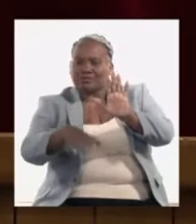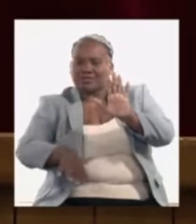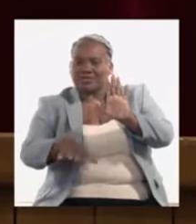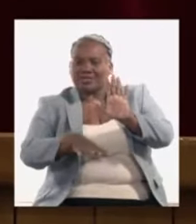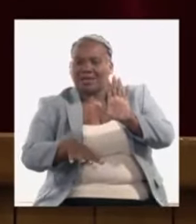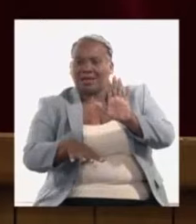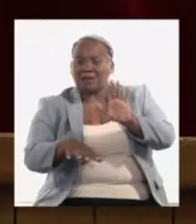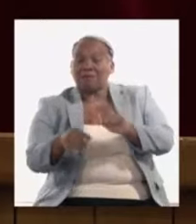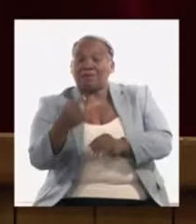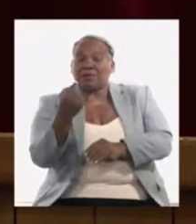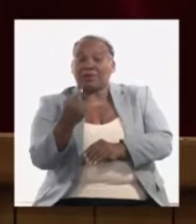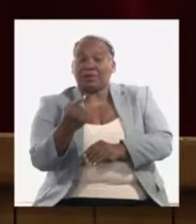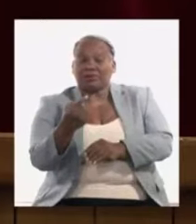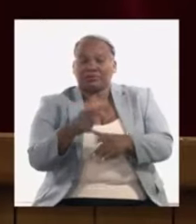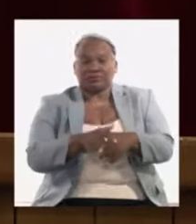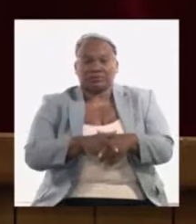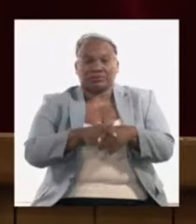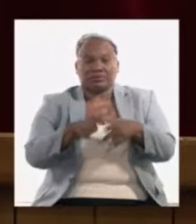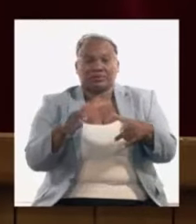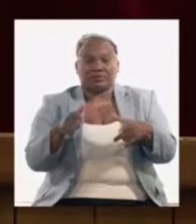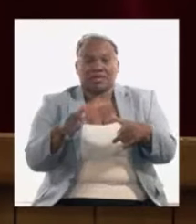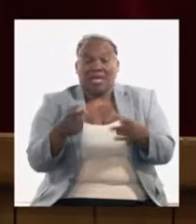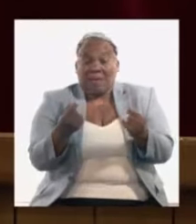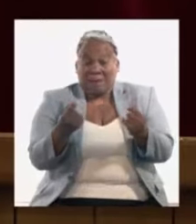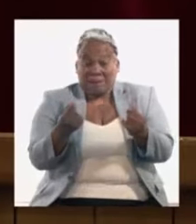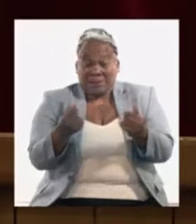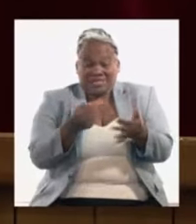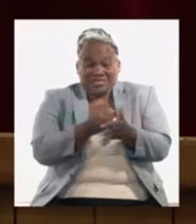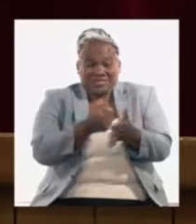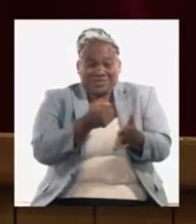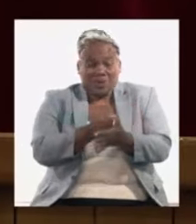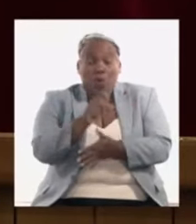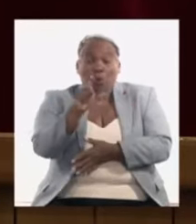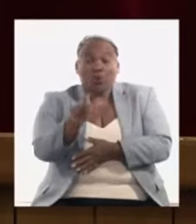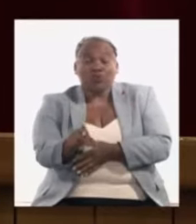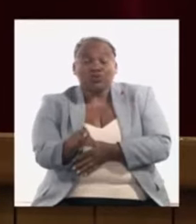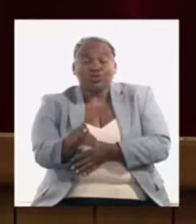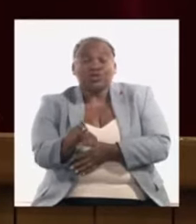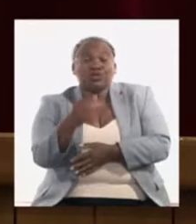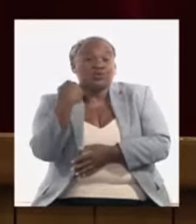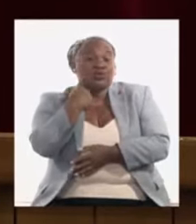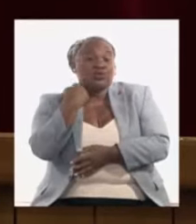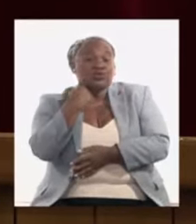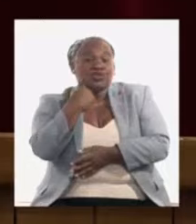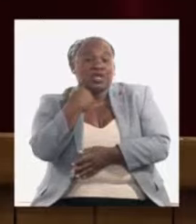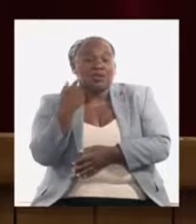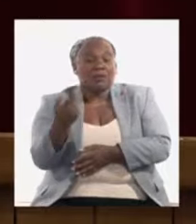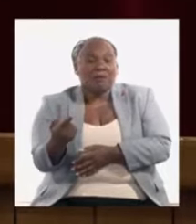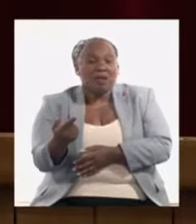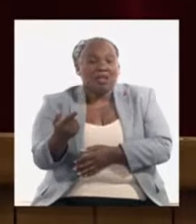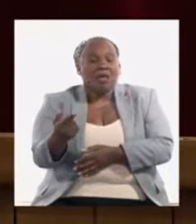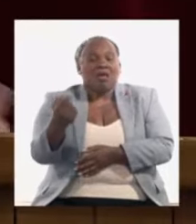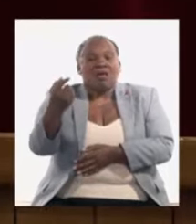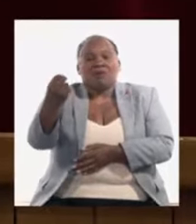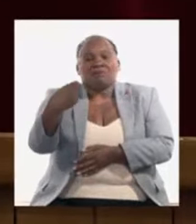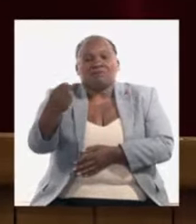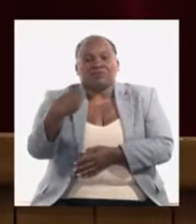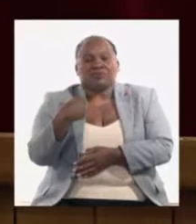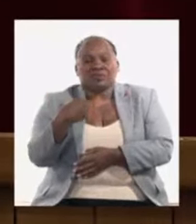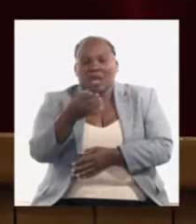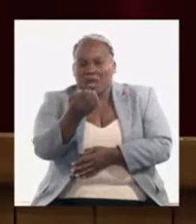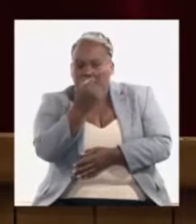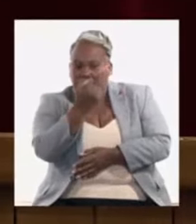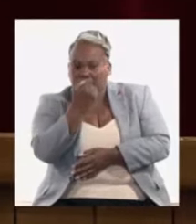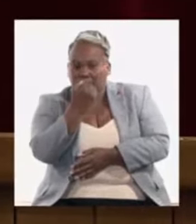el crecimiento de los precios que hemos venido enfrentando en los últimos años para las importaciones de alimentos y